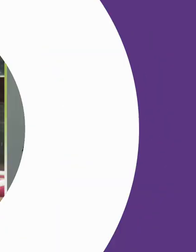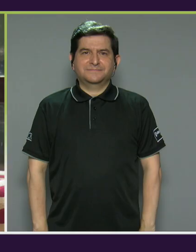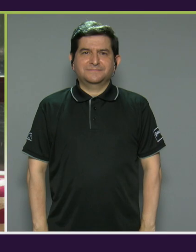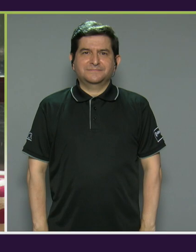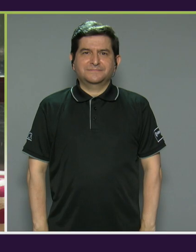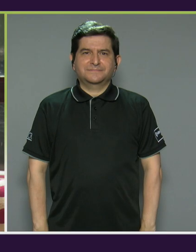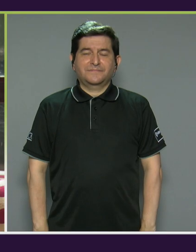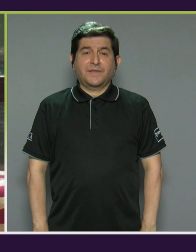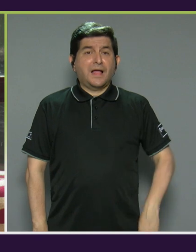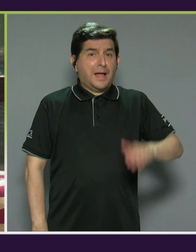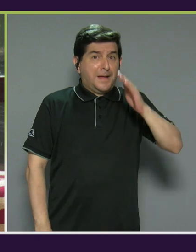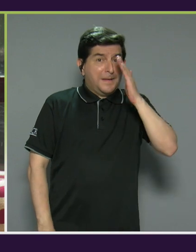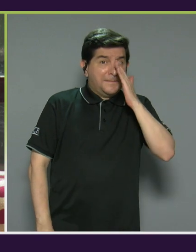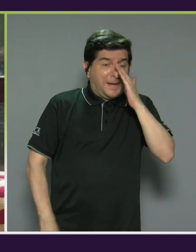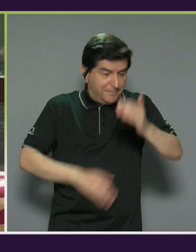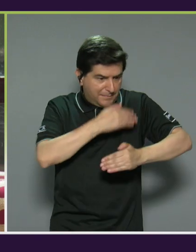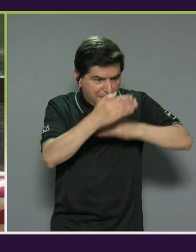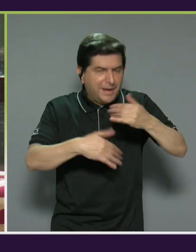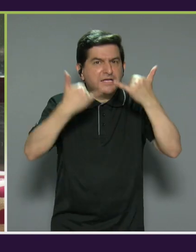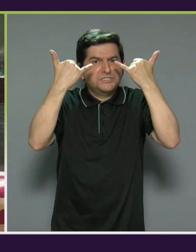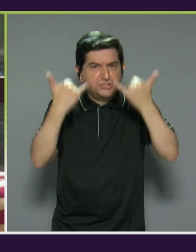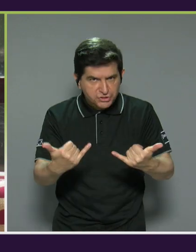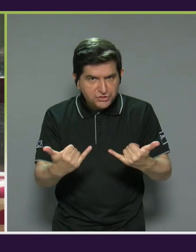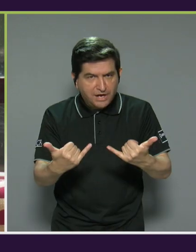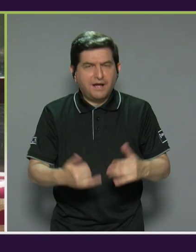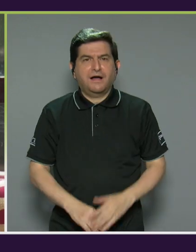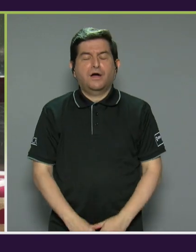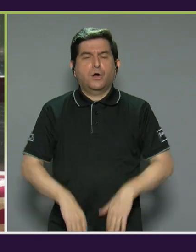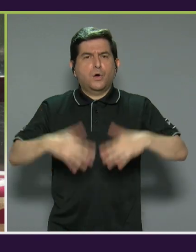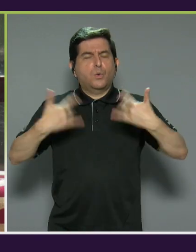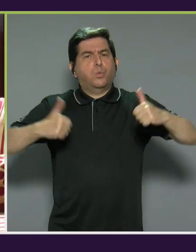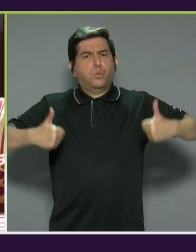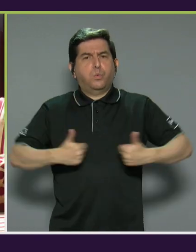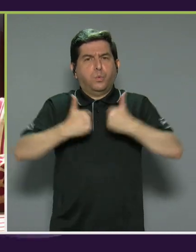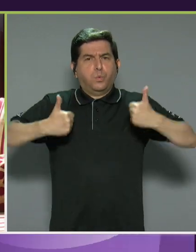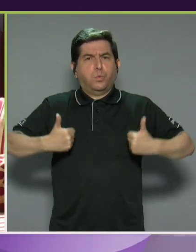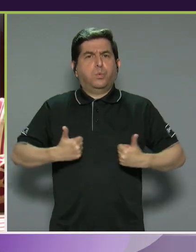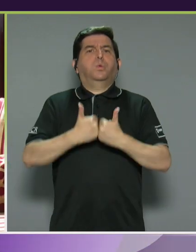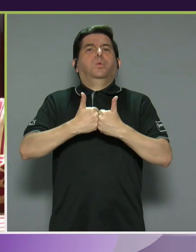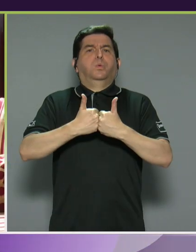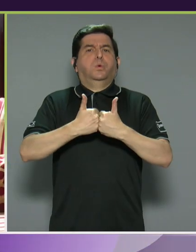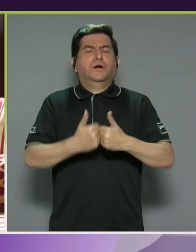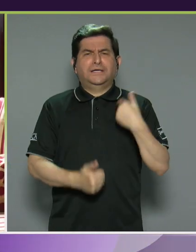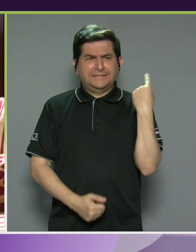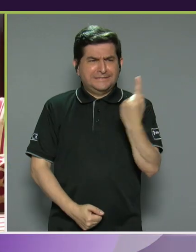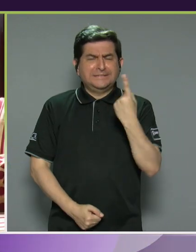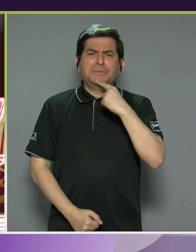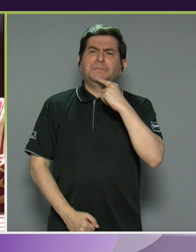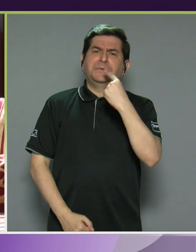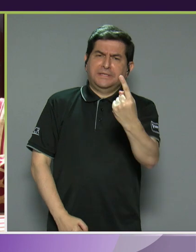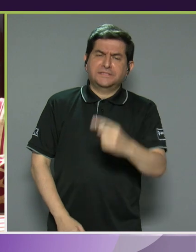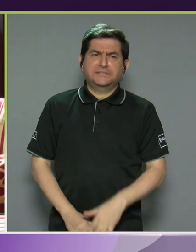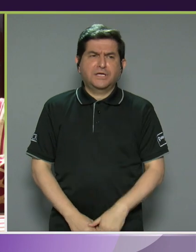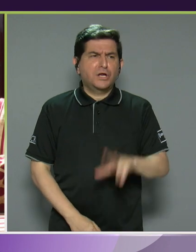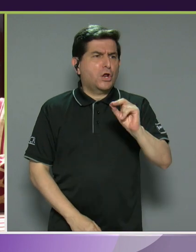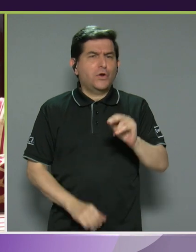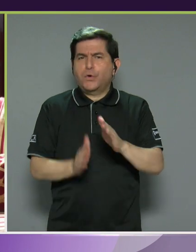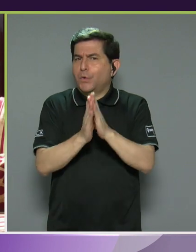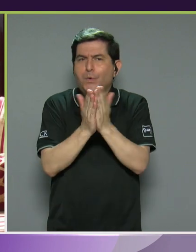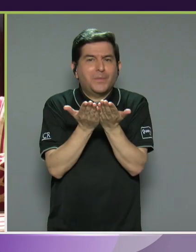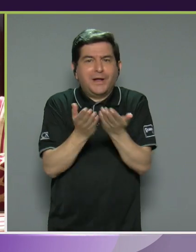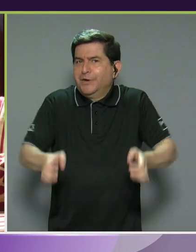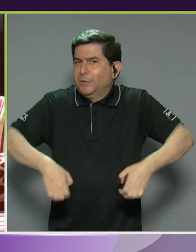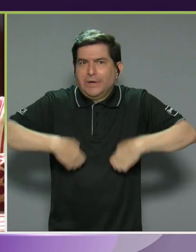Ya la maternidad por sí trae una serie de retos que siempre decimos, ¿verdad? No hay manual para